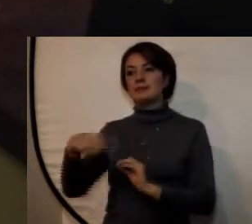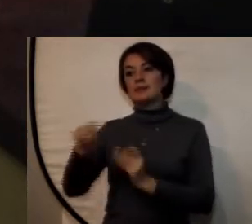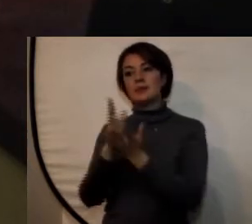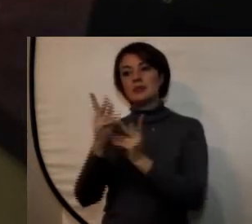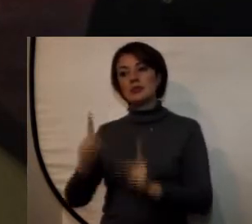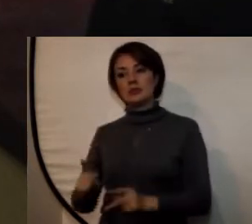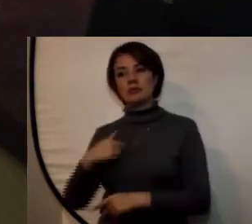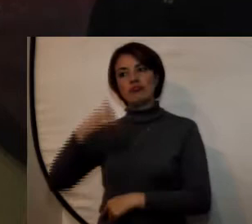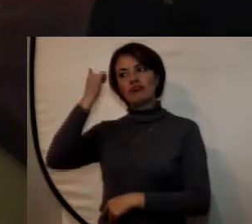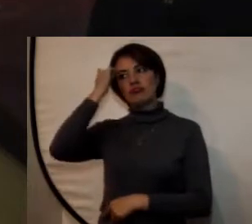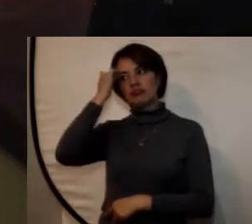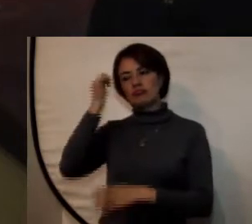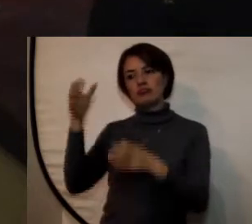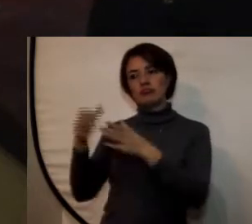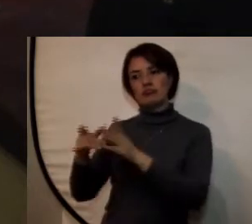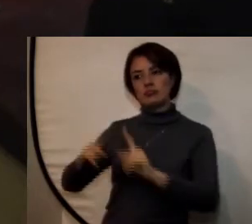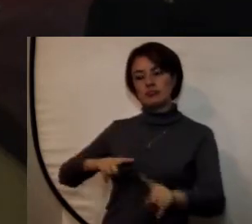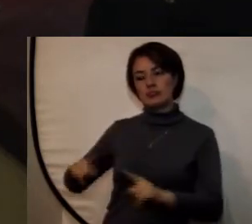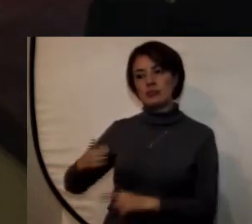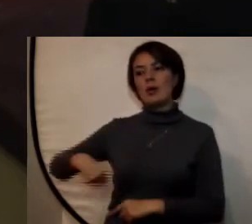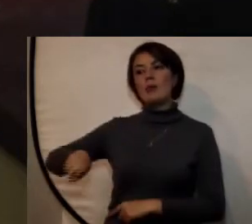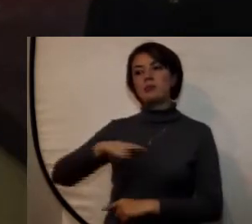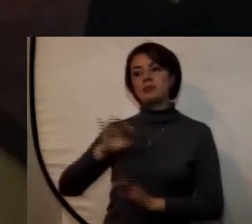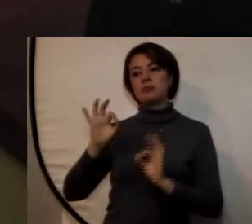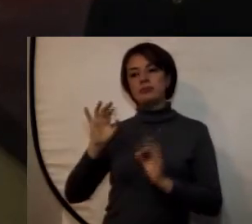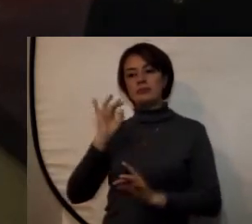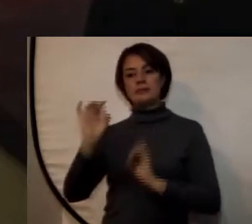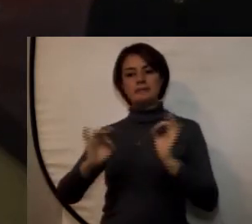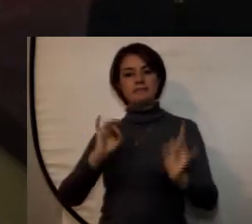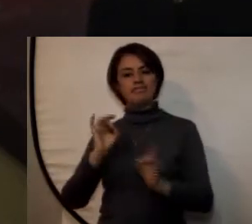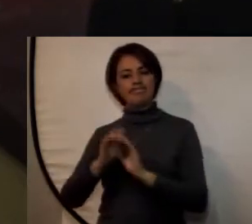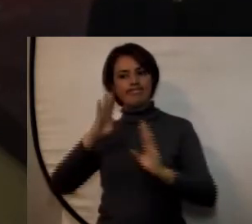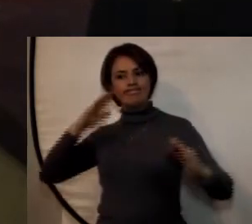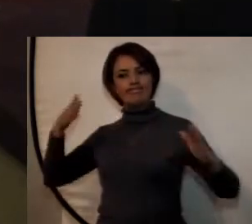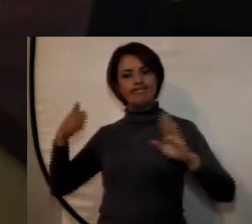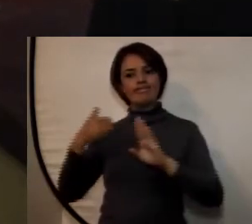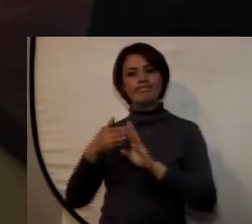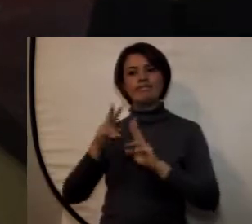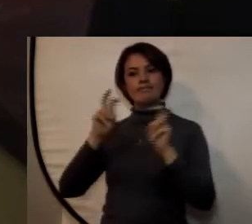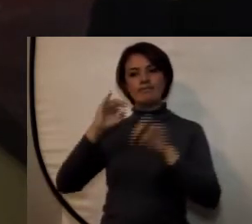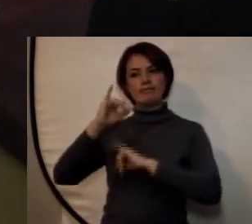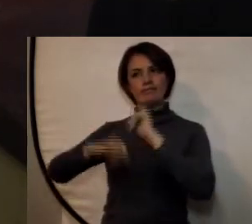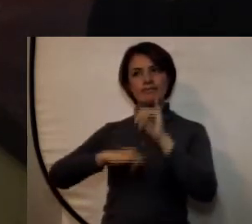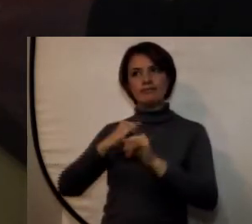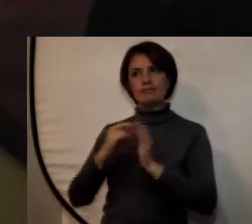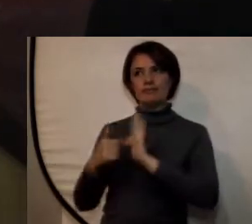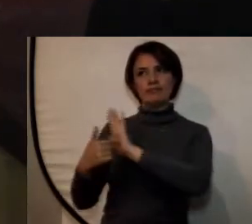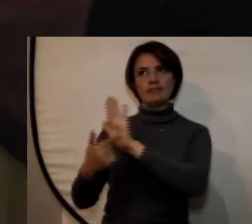los docentes y los administrativos tengan una perfecta conjunción con el ambiente internacional